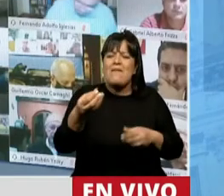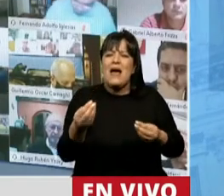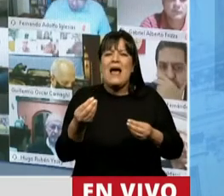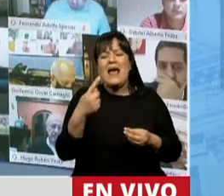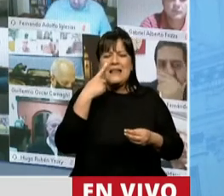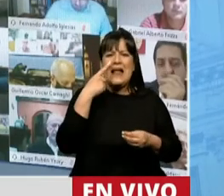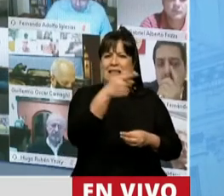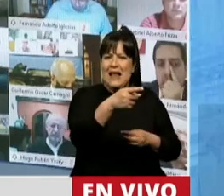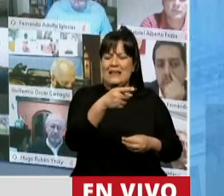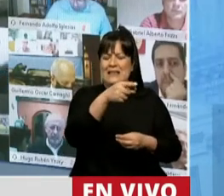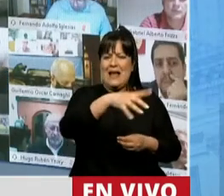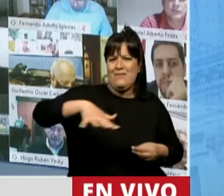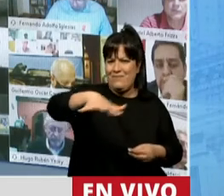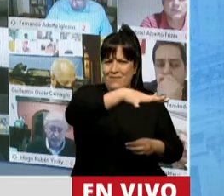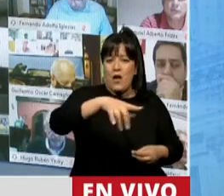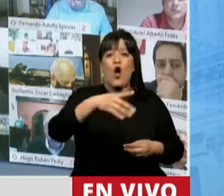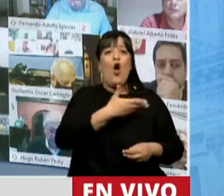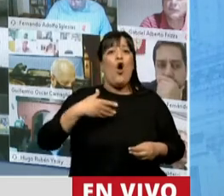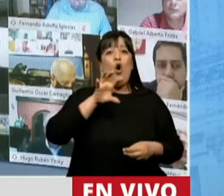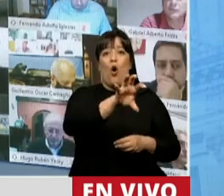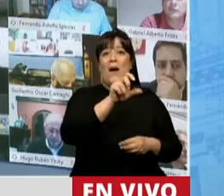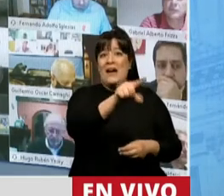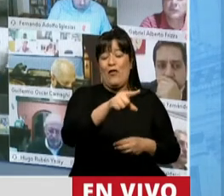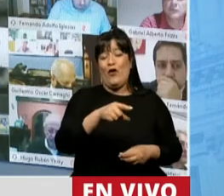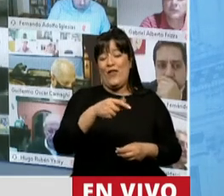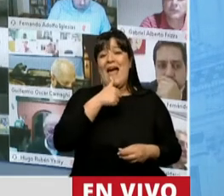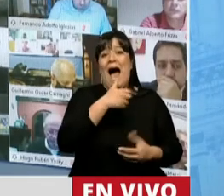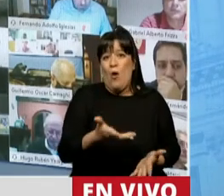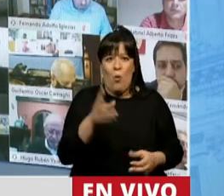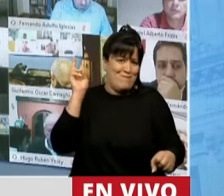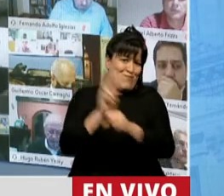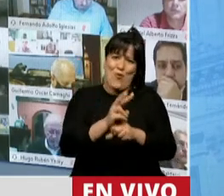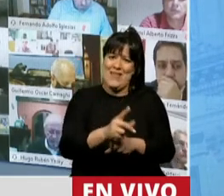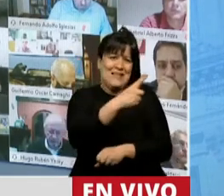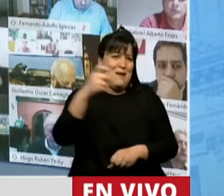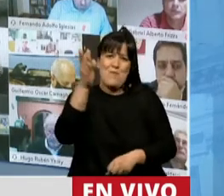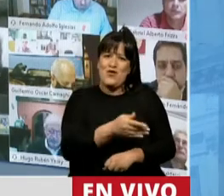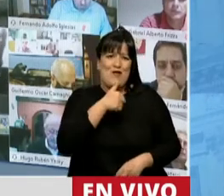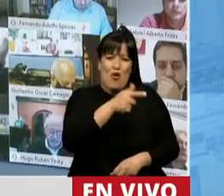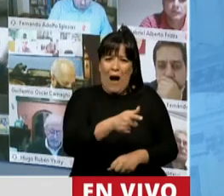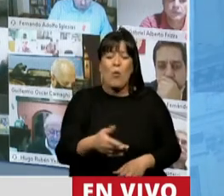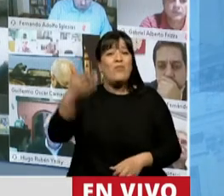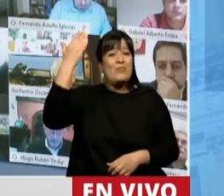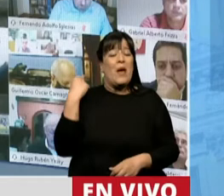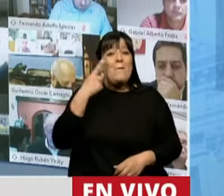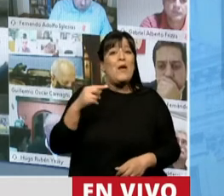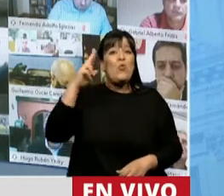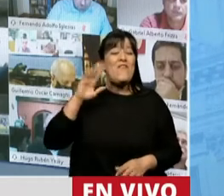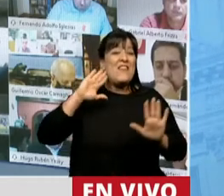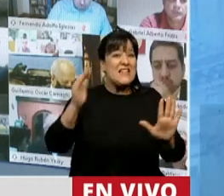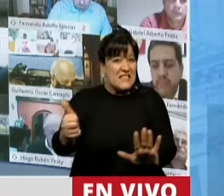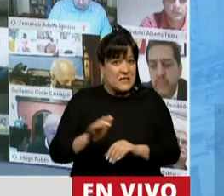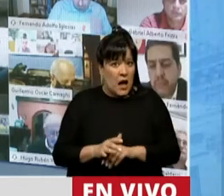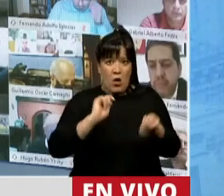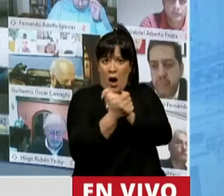Departamento General de Irrigación, el Gobernador del Agua. Y esa constitución data del año 1916 y no